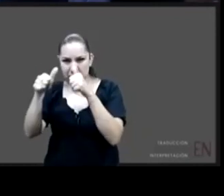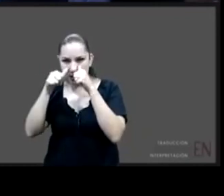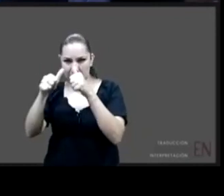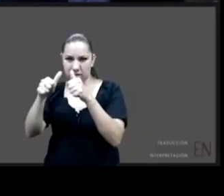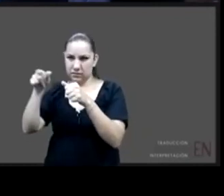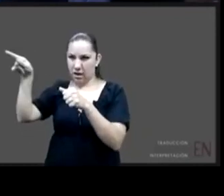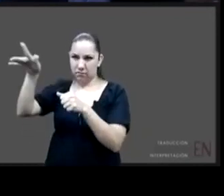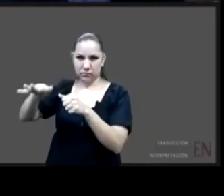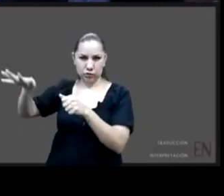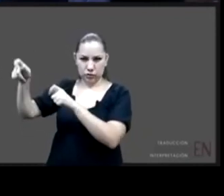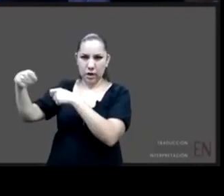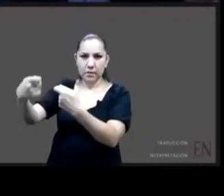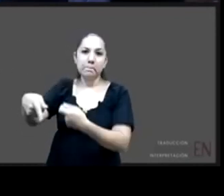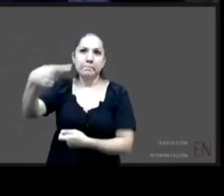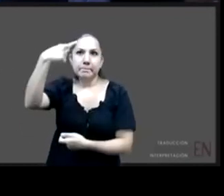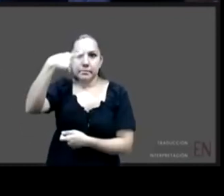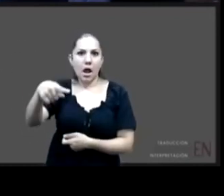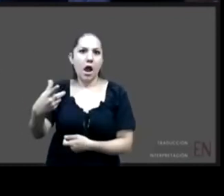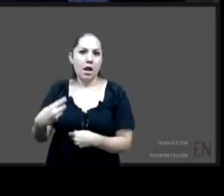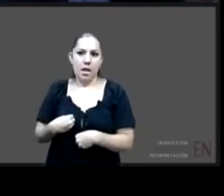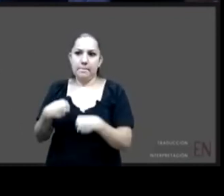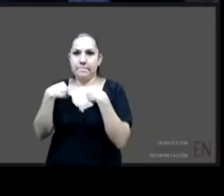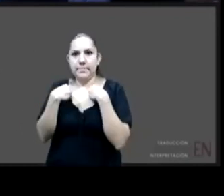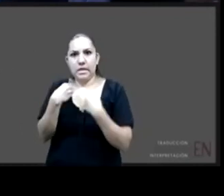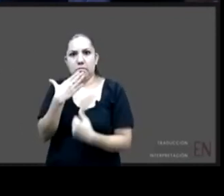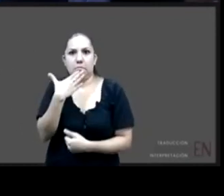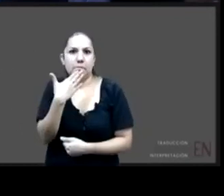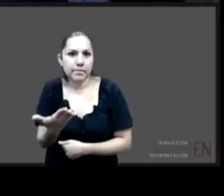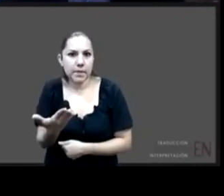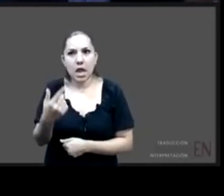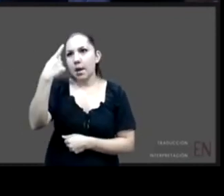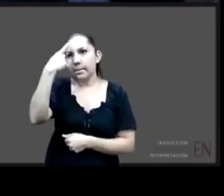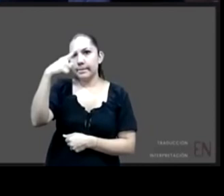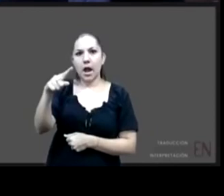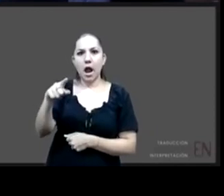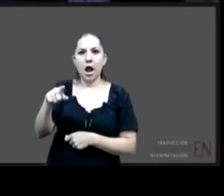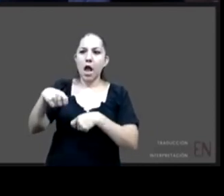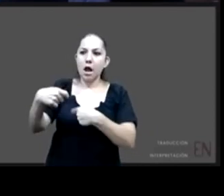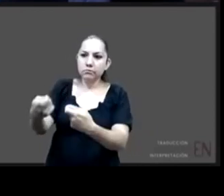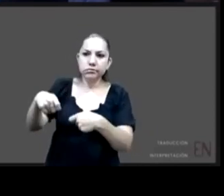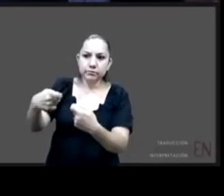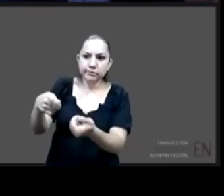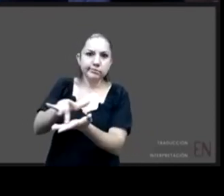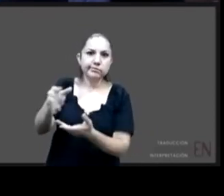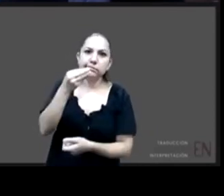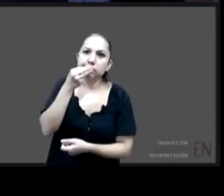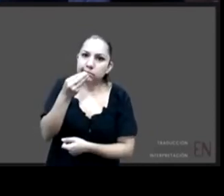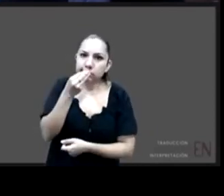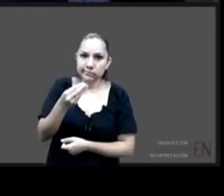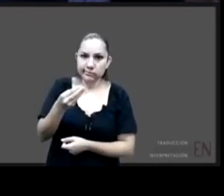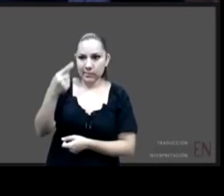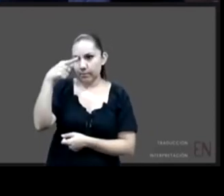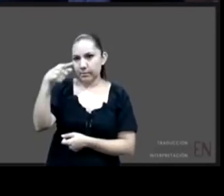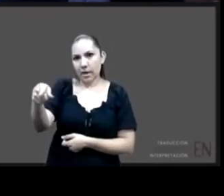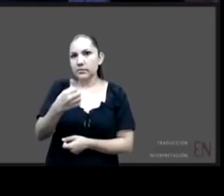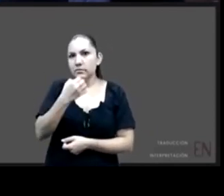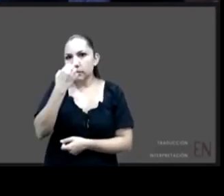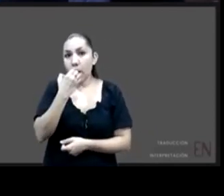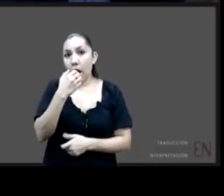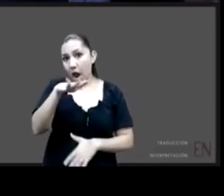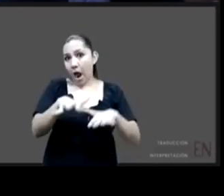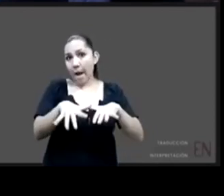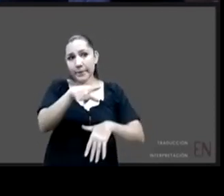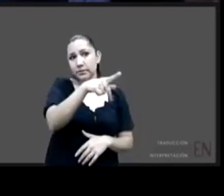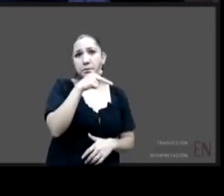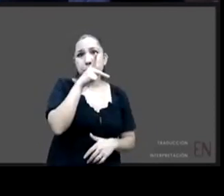de alimentación de asistir a la escuela y muchos padres acuden a estos centros por esas razones